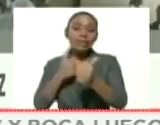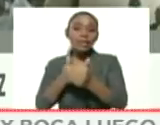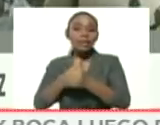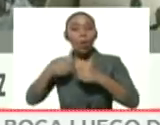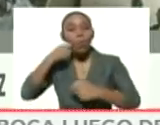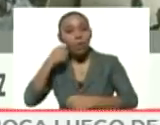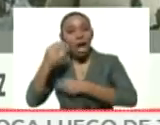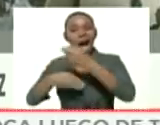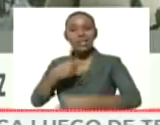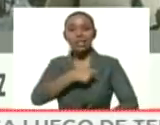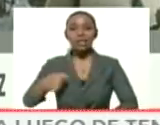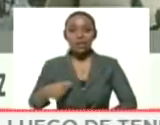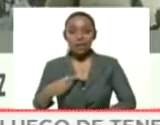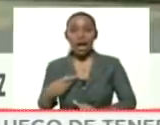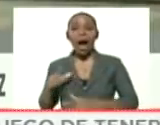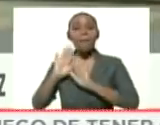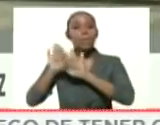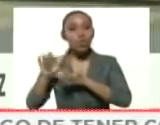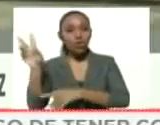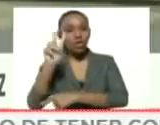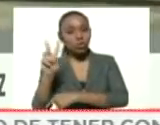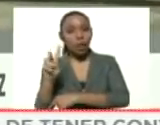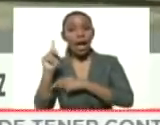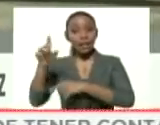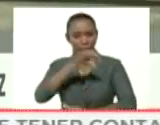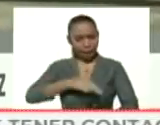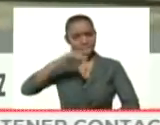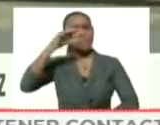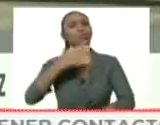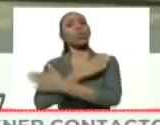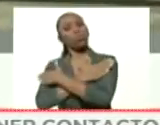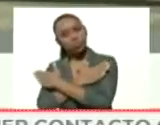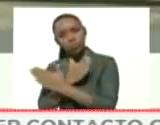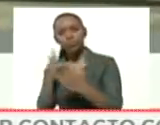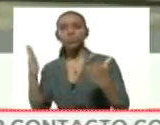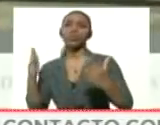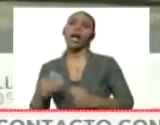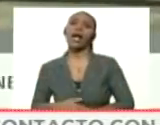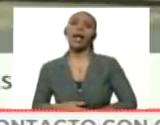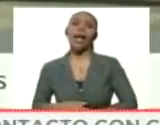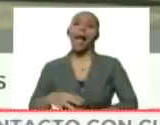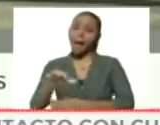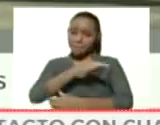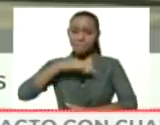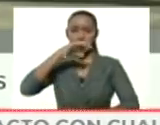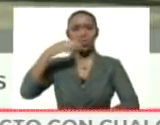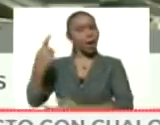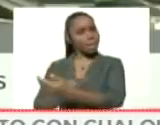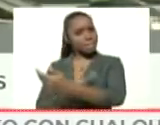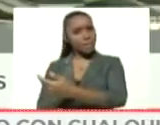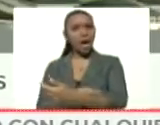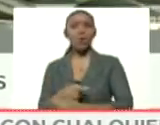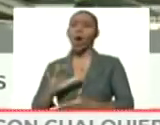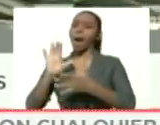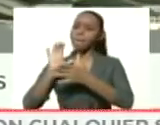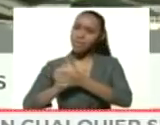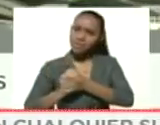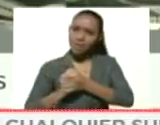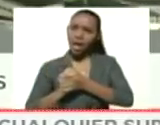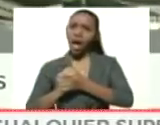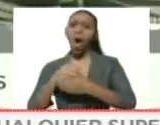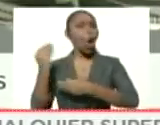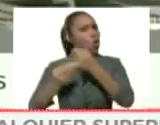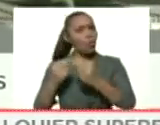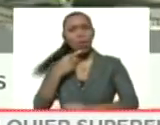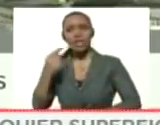China a Venezuela. Es el espíritu de la solidaridad, es el espíritu de la hermandad, de la amistad, que como